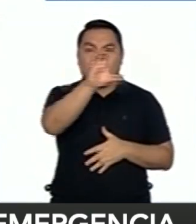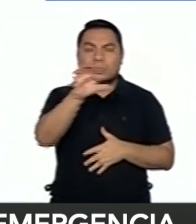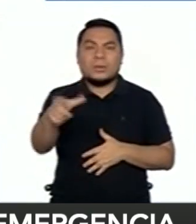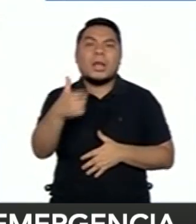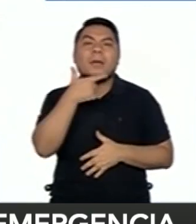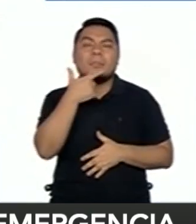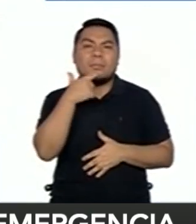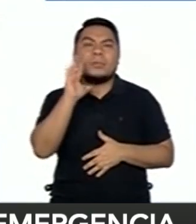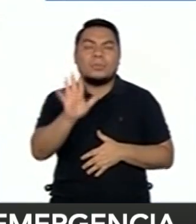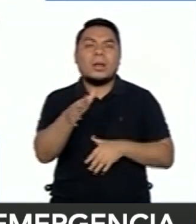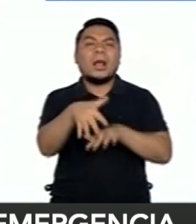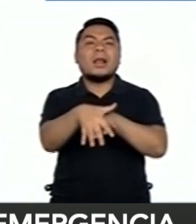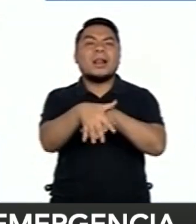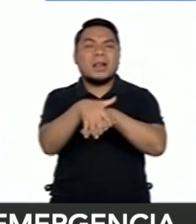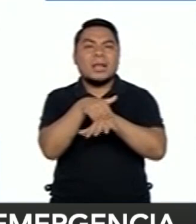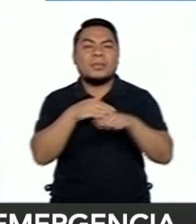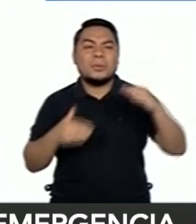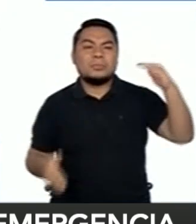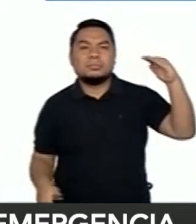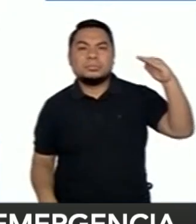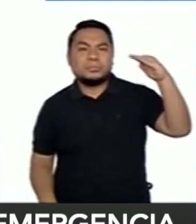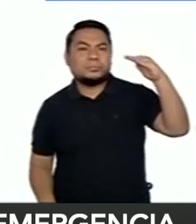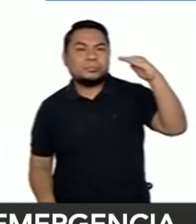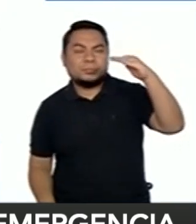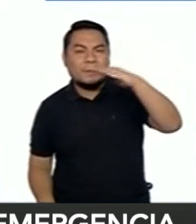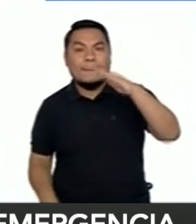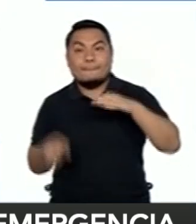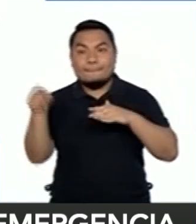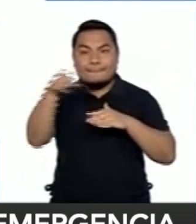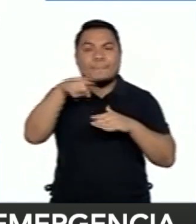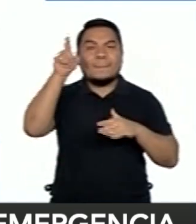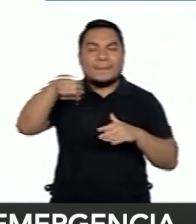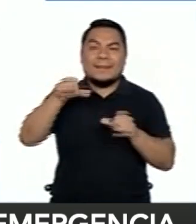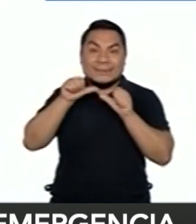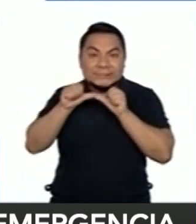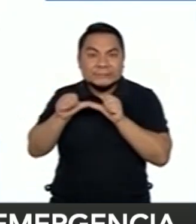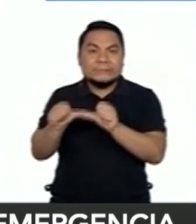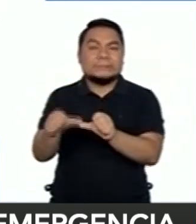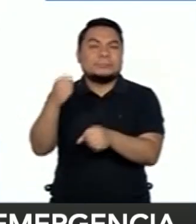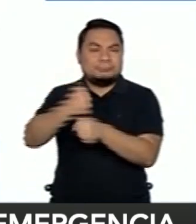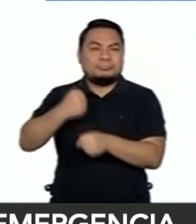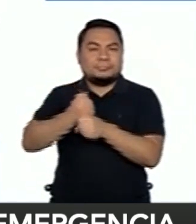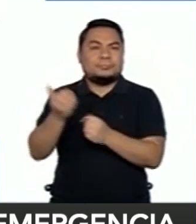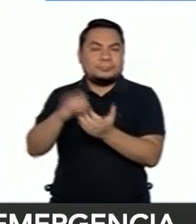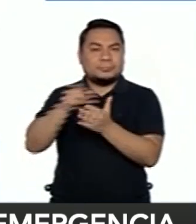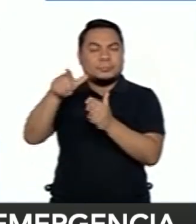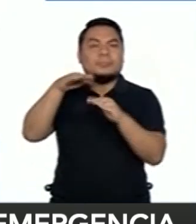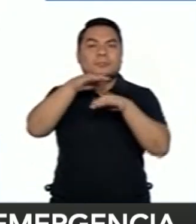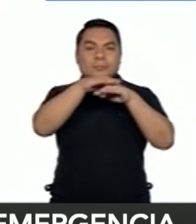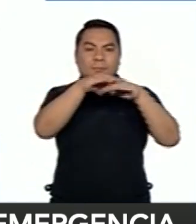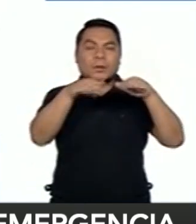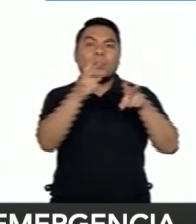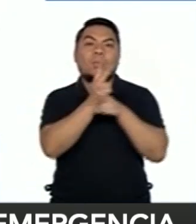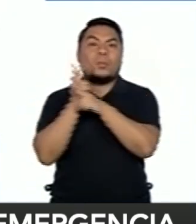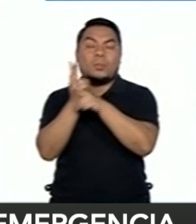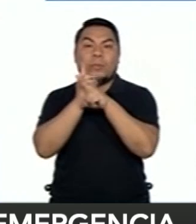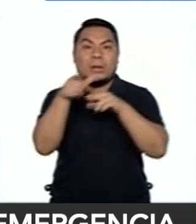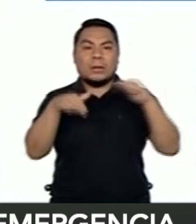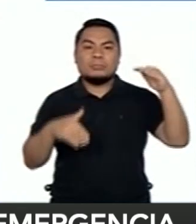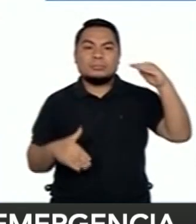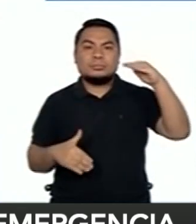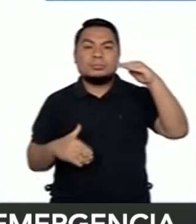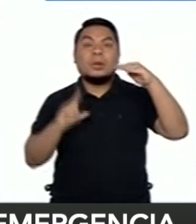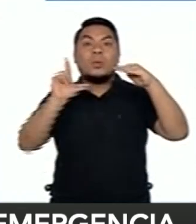de regiones en que debemos mantener el cuidado para que